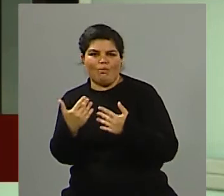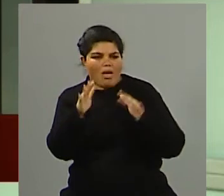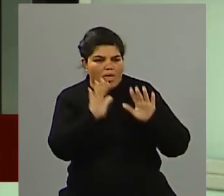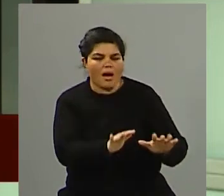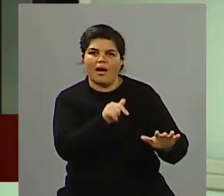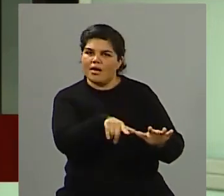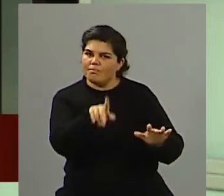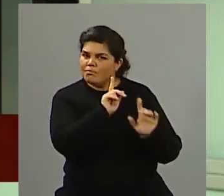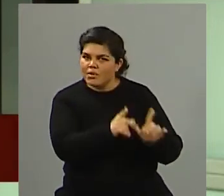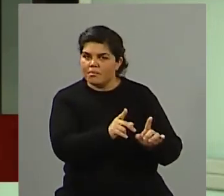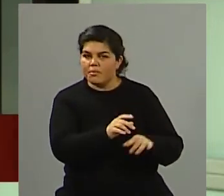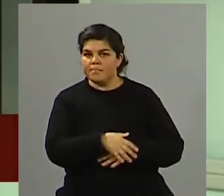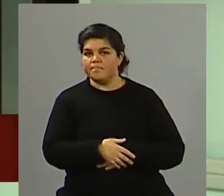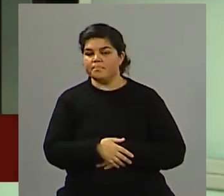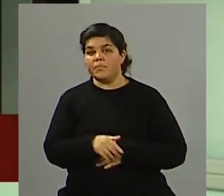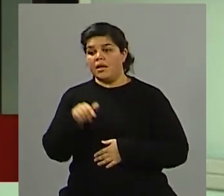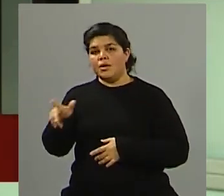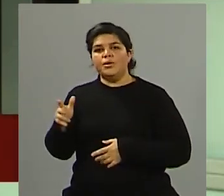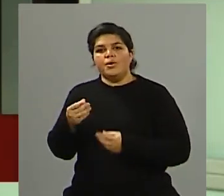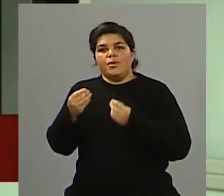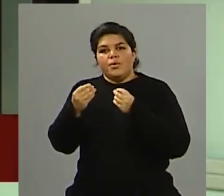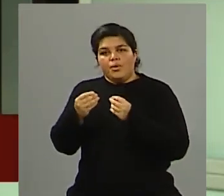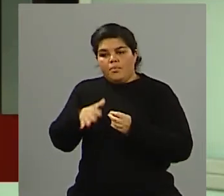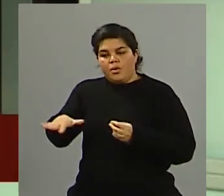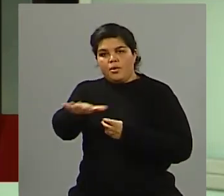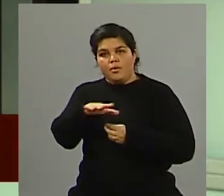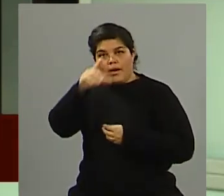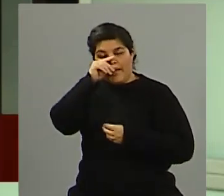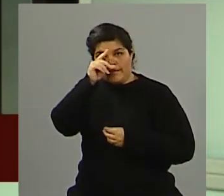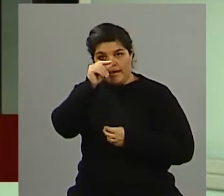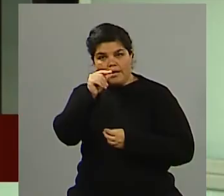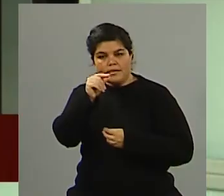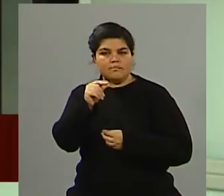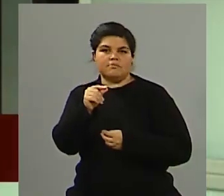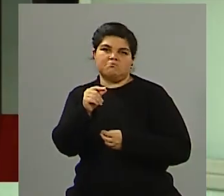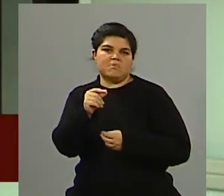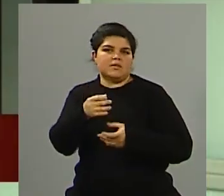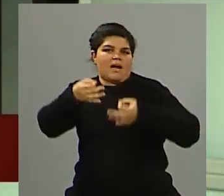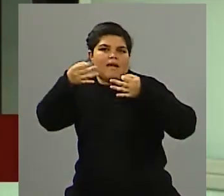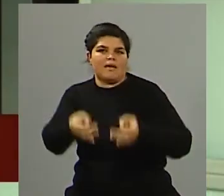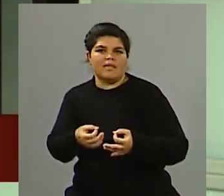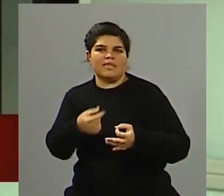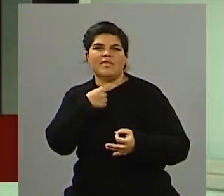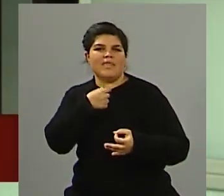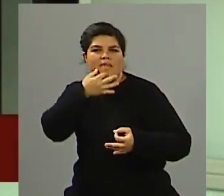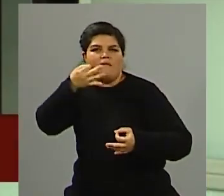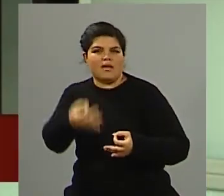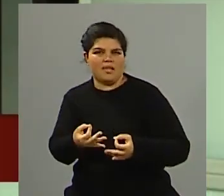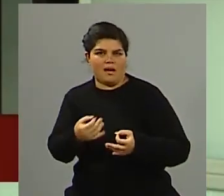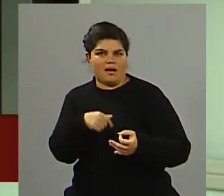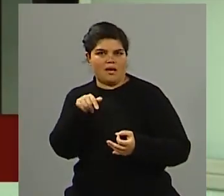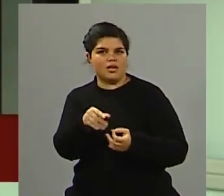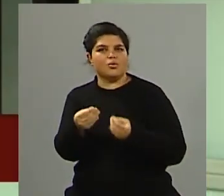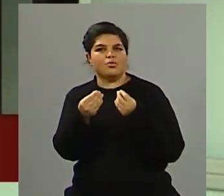se puede desde el municipio garantizarle eso a los ciudadanos y ciudadanas de las heras teniendo en cuenta que bueno hay una cuestión de injerencia que es